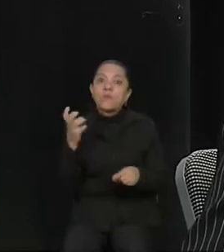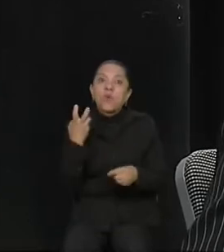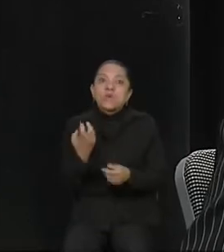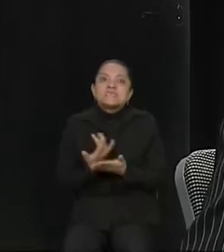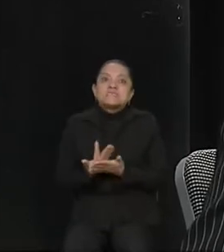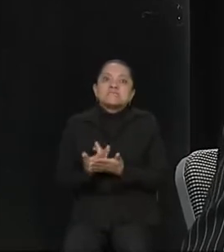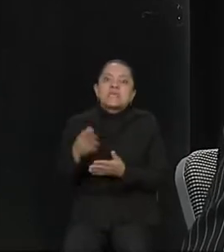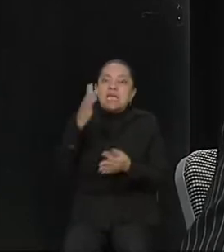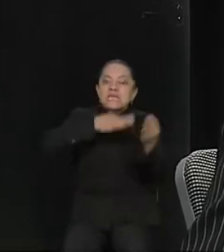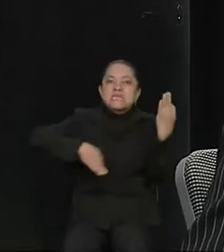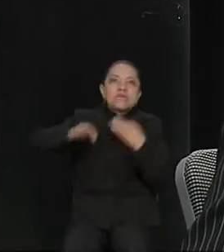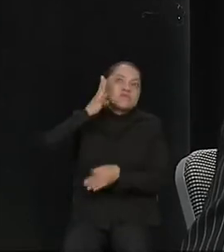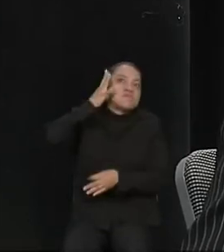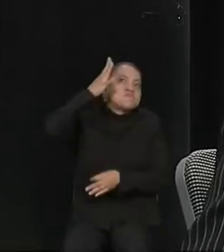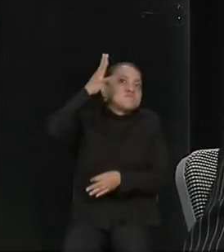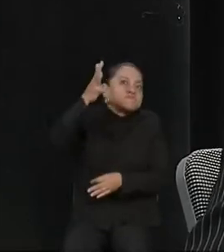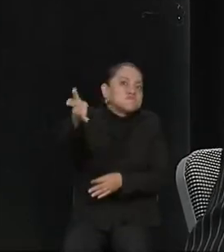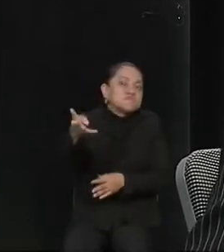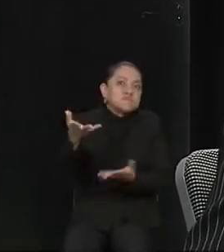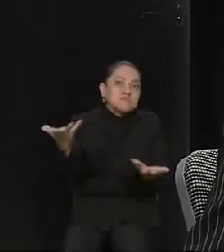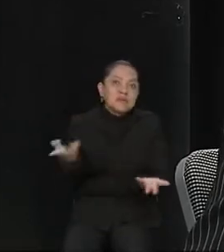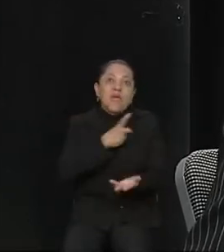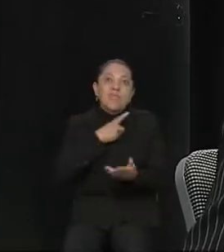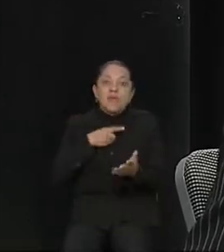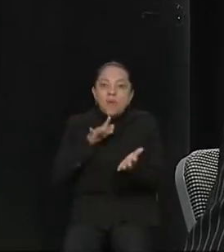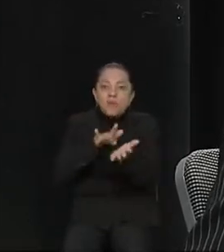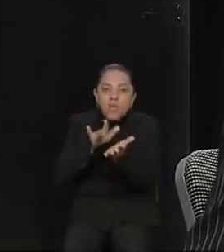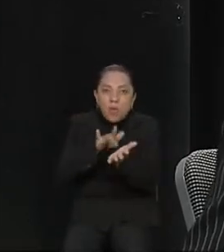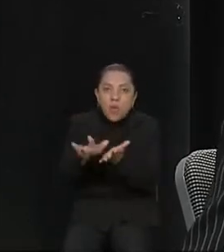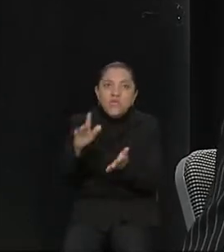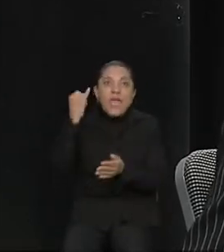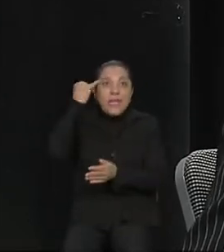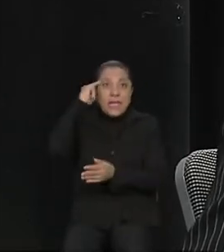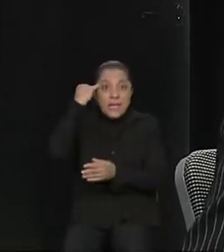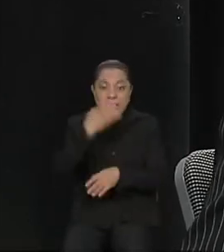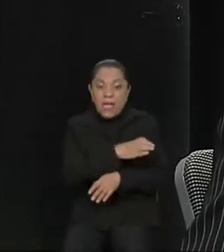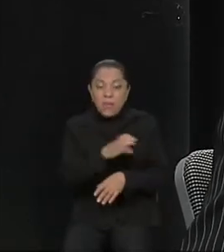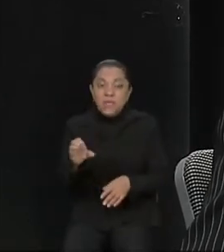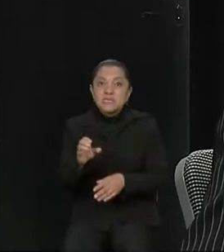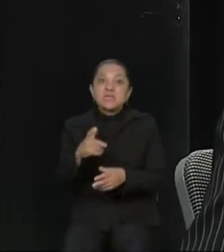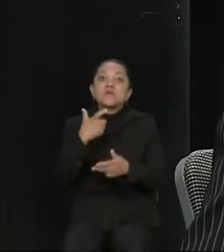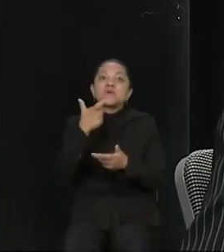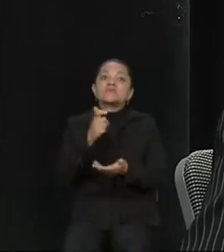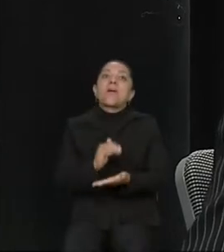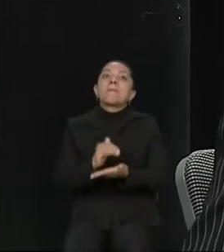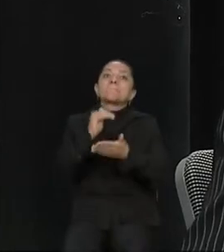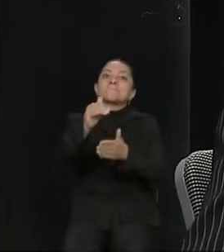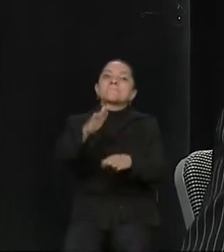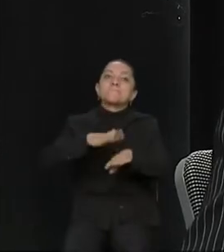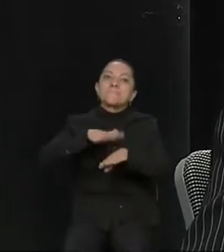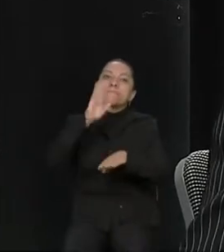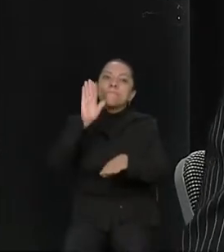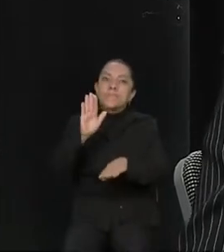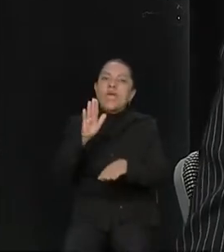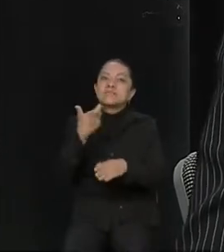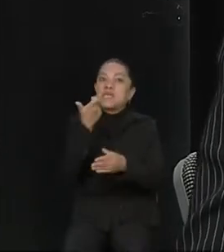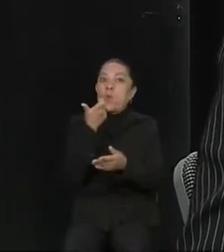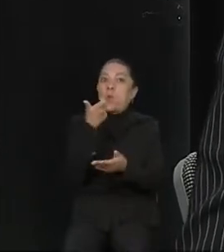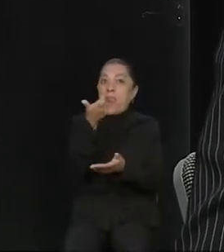campesinos. También tendremos que incrementar mediante esta propuesta el subsidio al